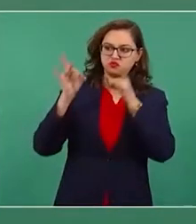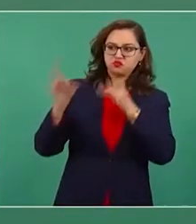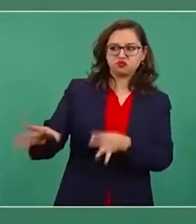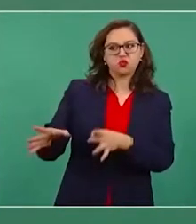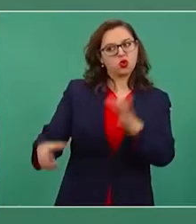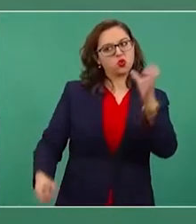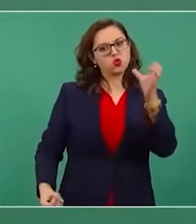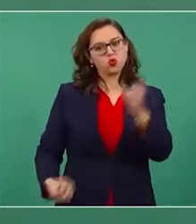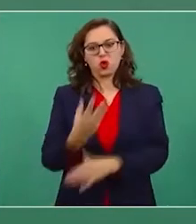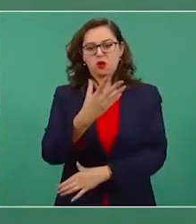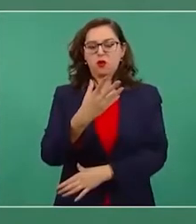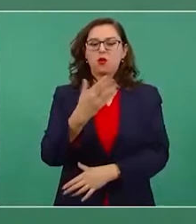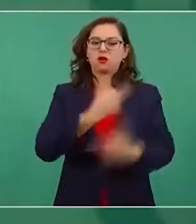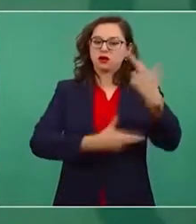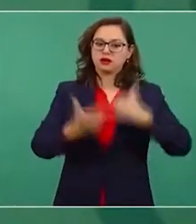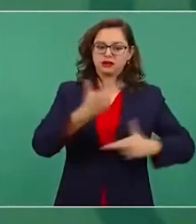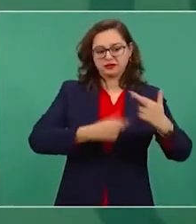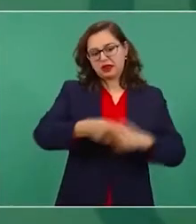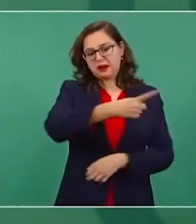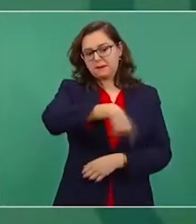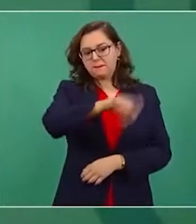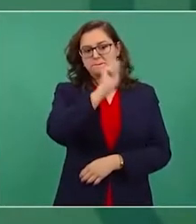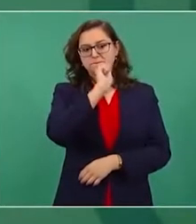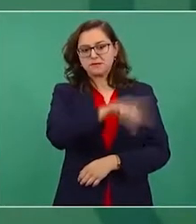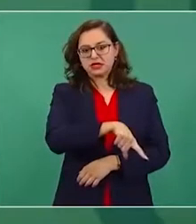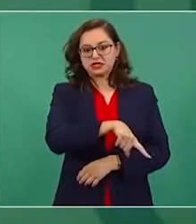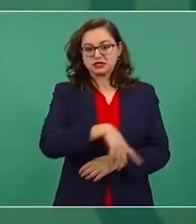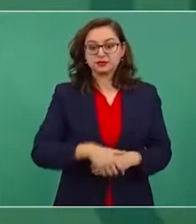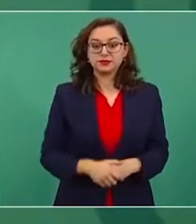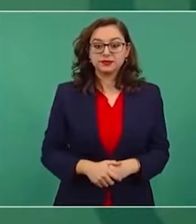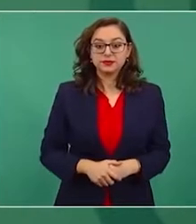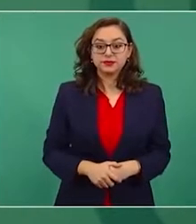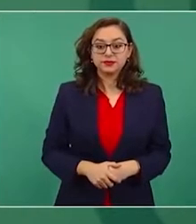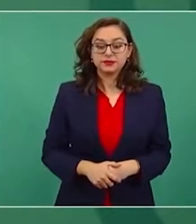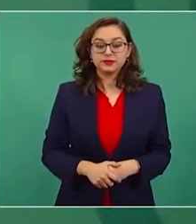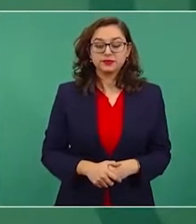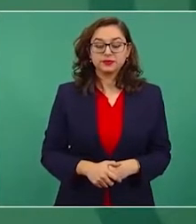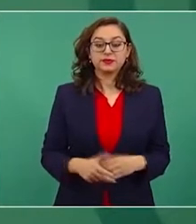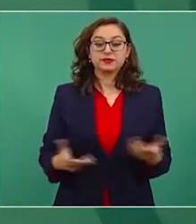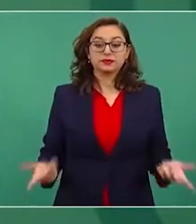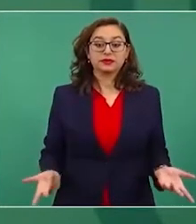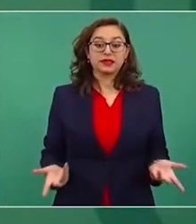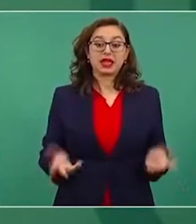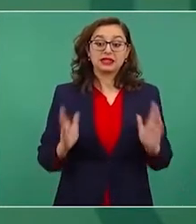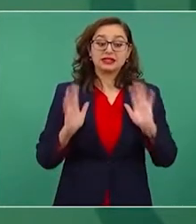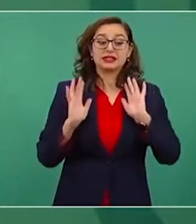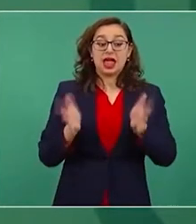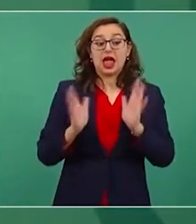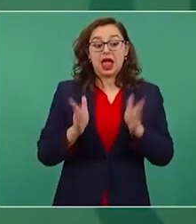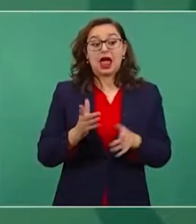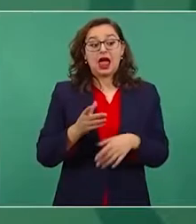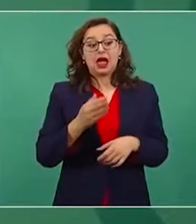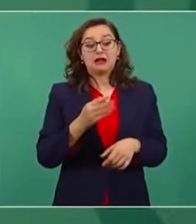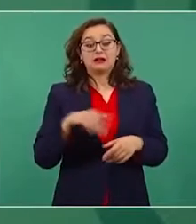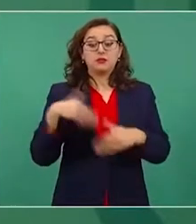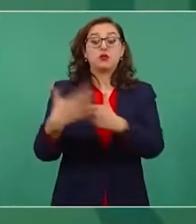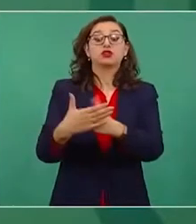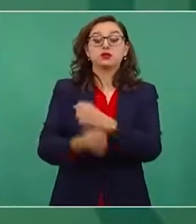nos iban a ganar en la revocación del mandato el año próximo, pero ya se arrepintieron,